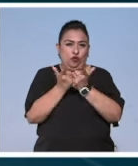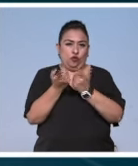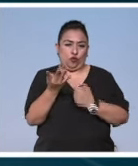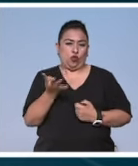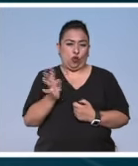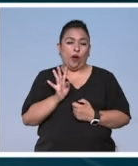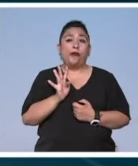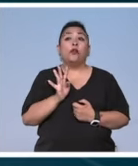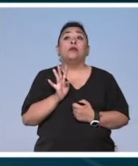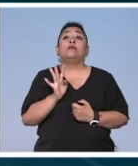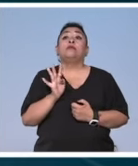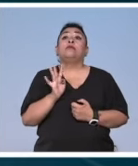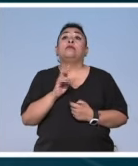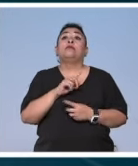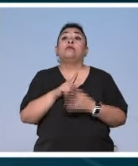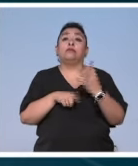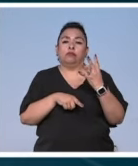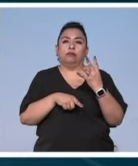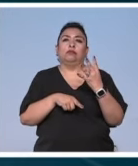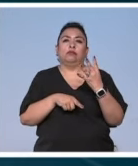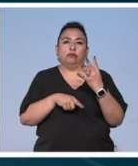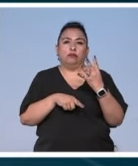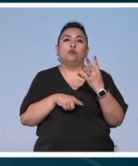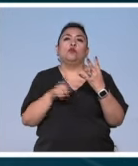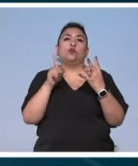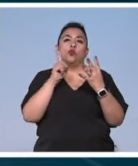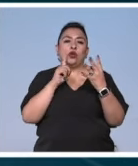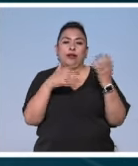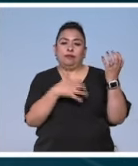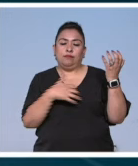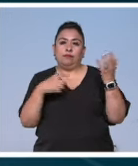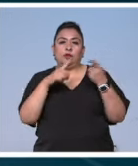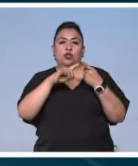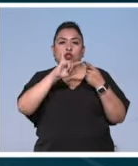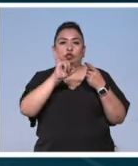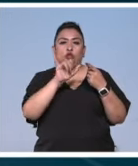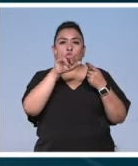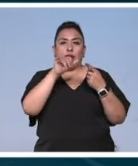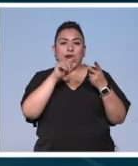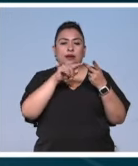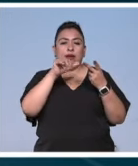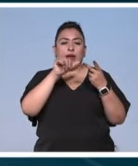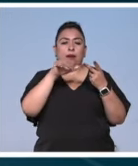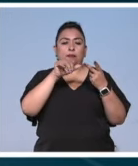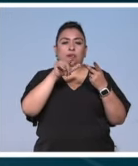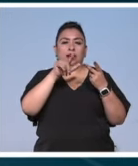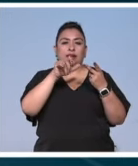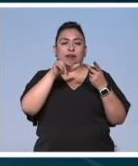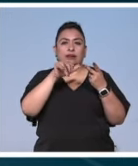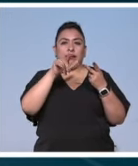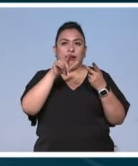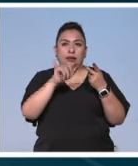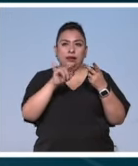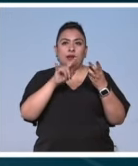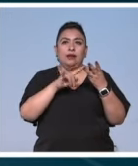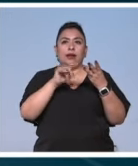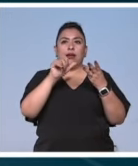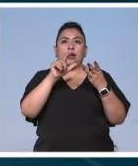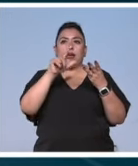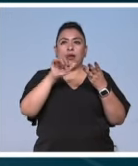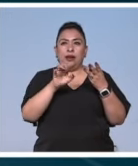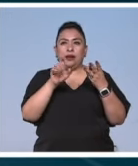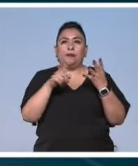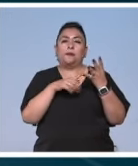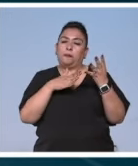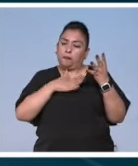y estamos integradas por cuatro artistas. Joana Telles, Amalina Lipichardo, Ale Deita